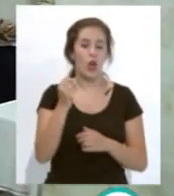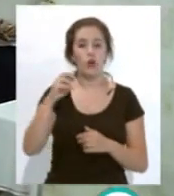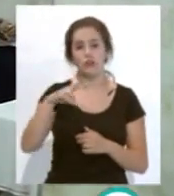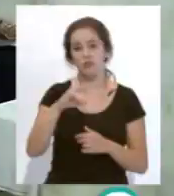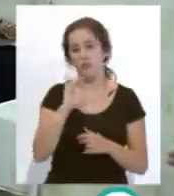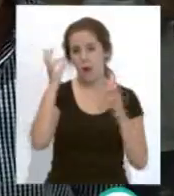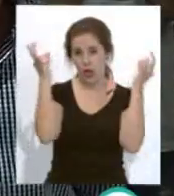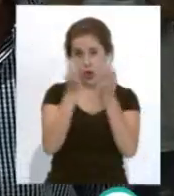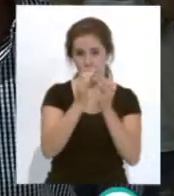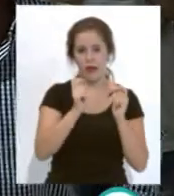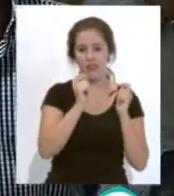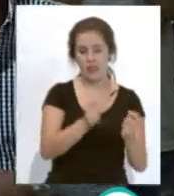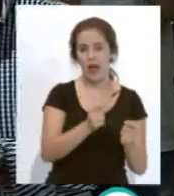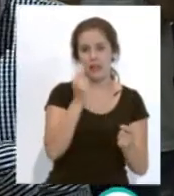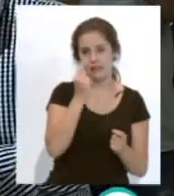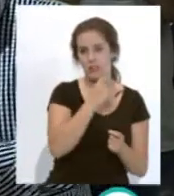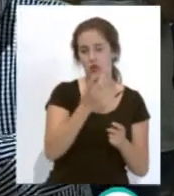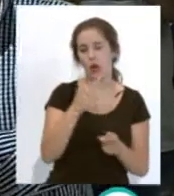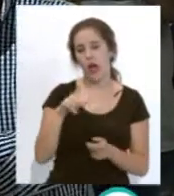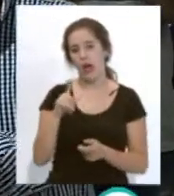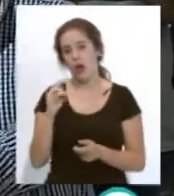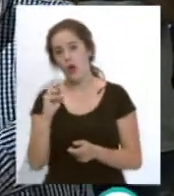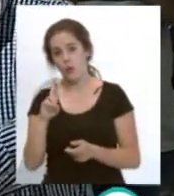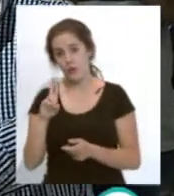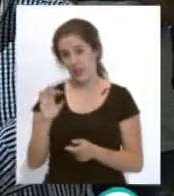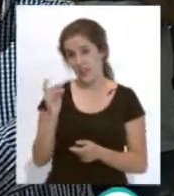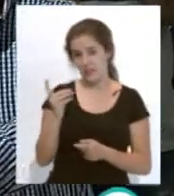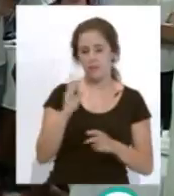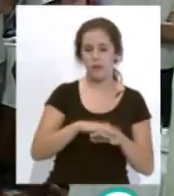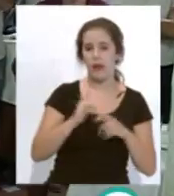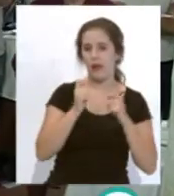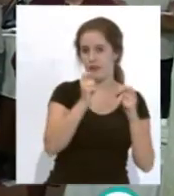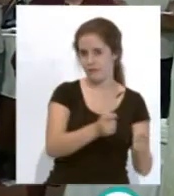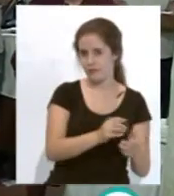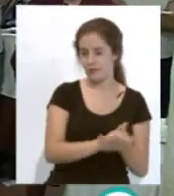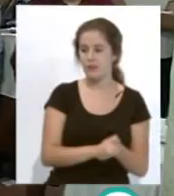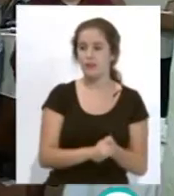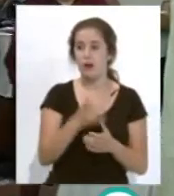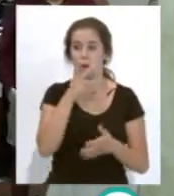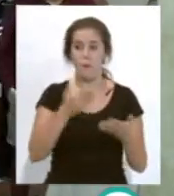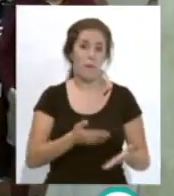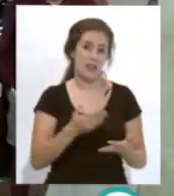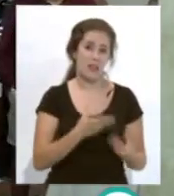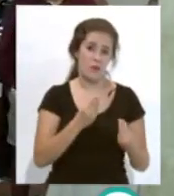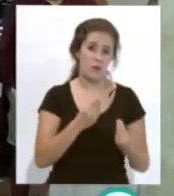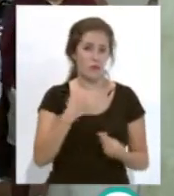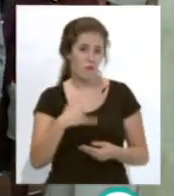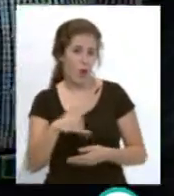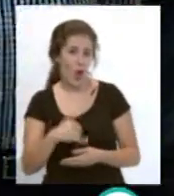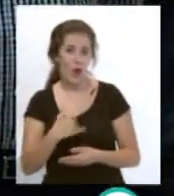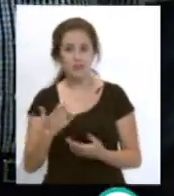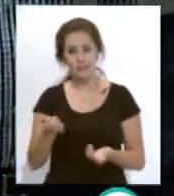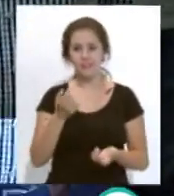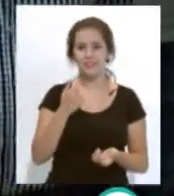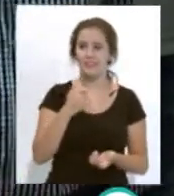da el testigo a Lourdes para que le entregara... Tú no te hacía cargo porque como pesa mucho y tú eres un poquito flojo. No, se me